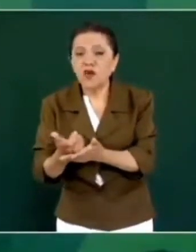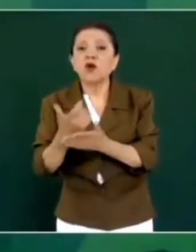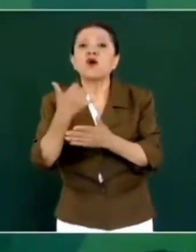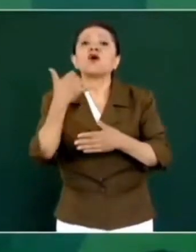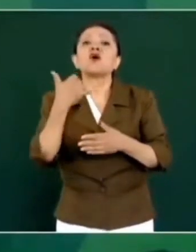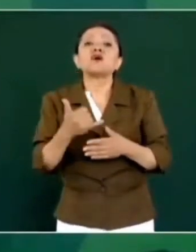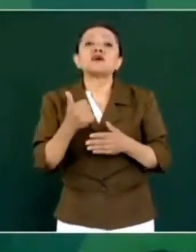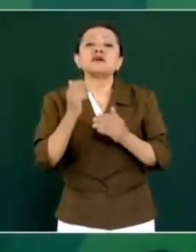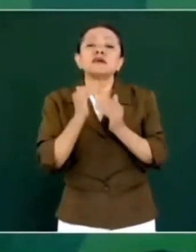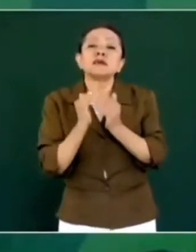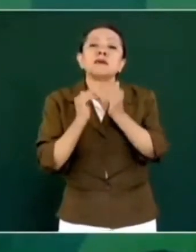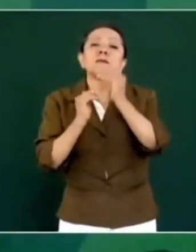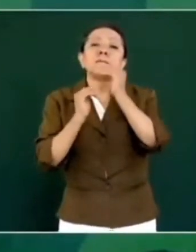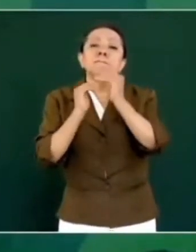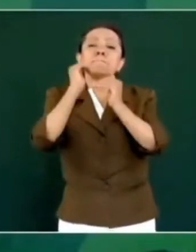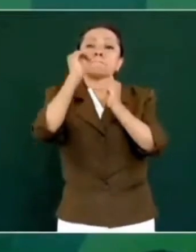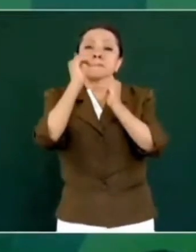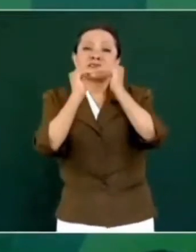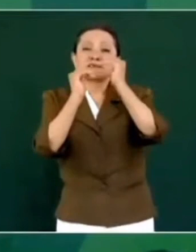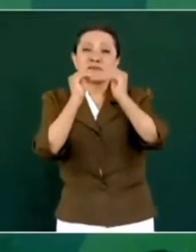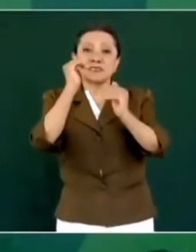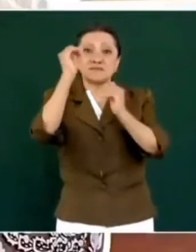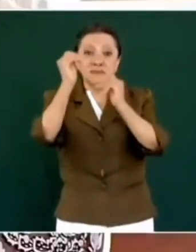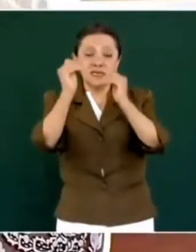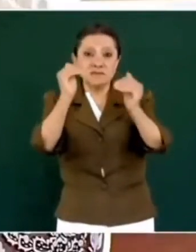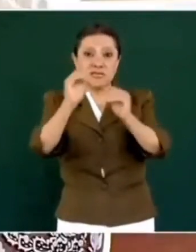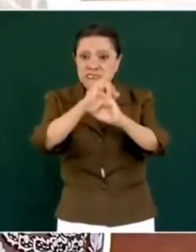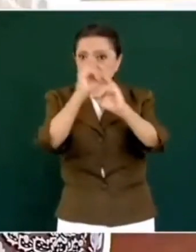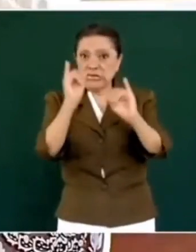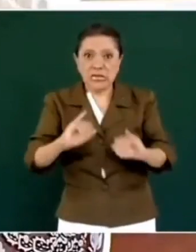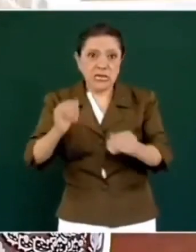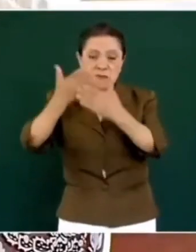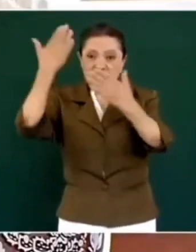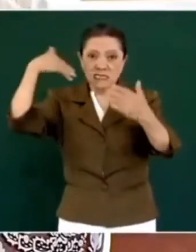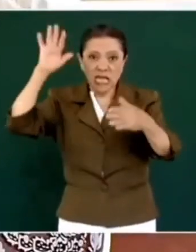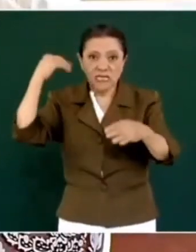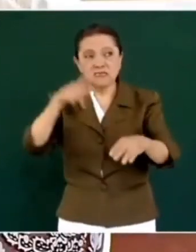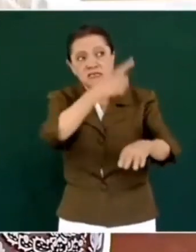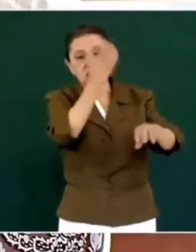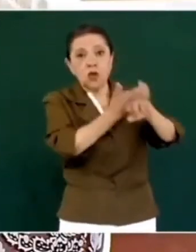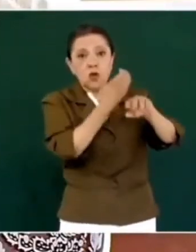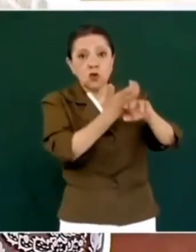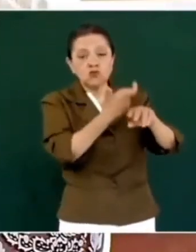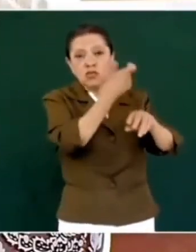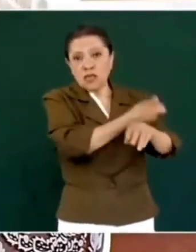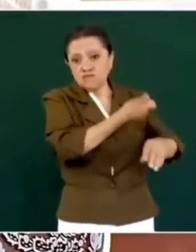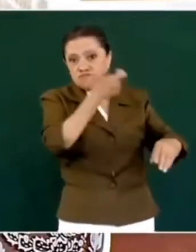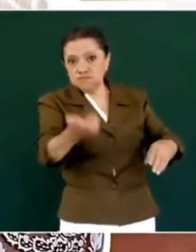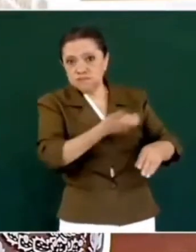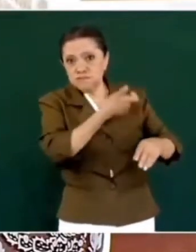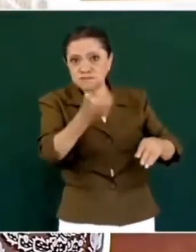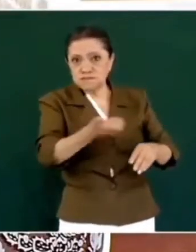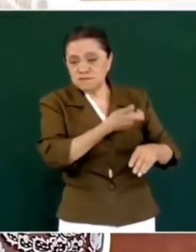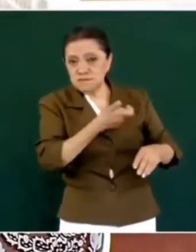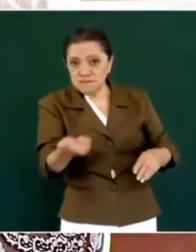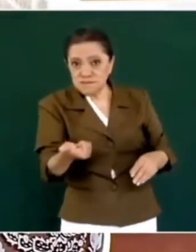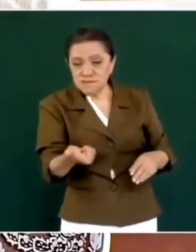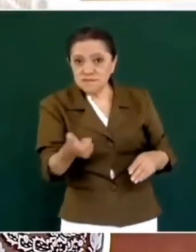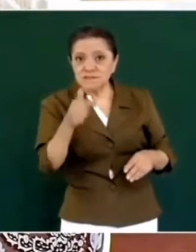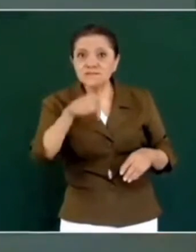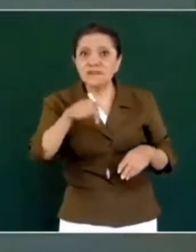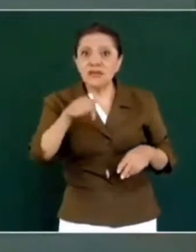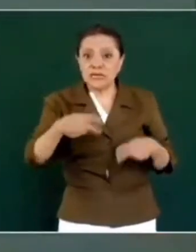incrementándose como nunca las remesas. Lo que envían los guerrerenses,